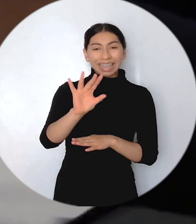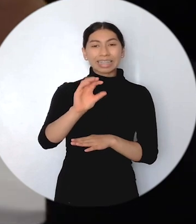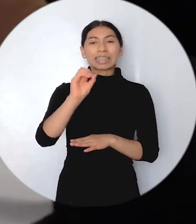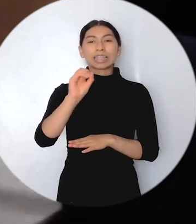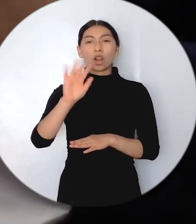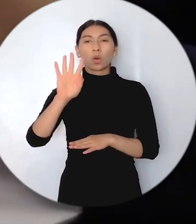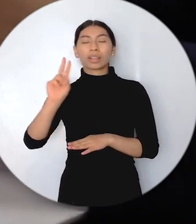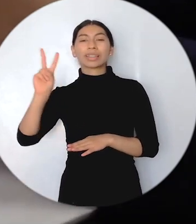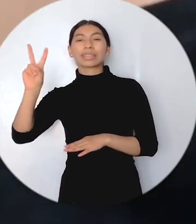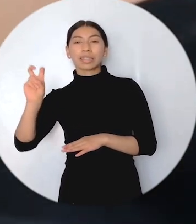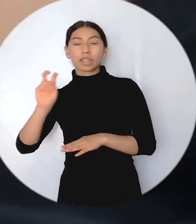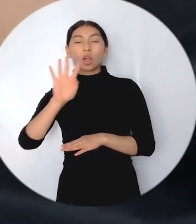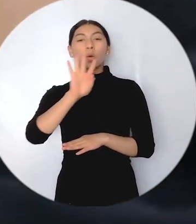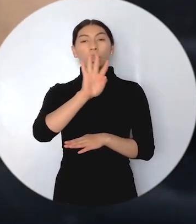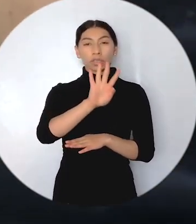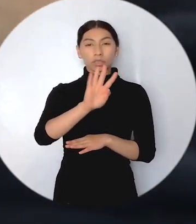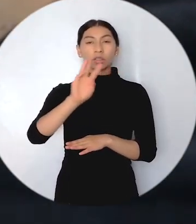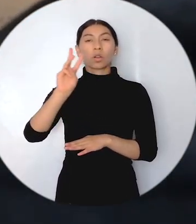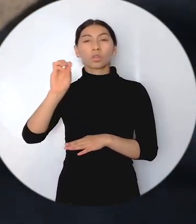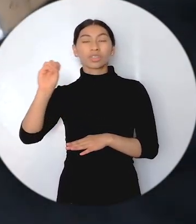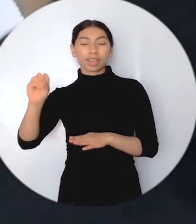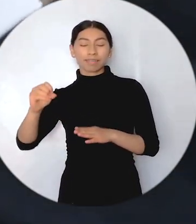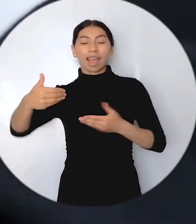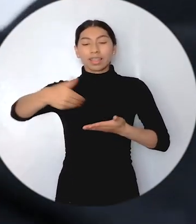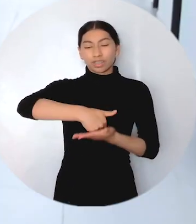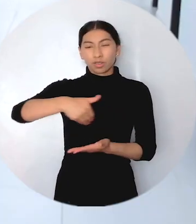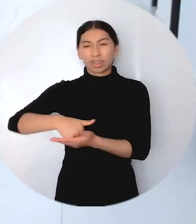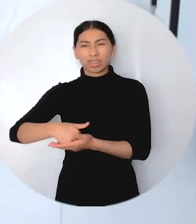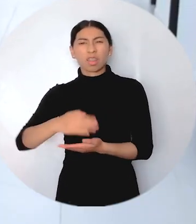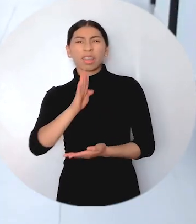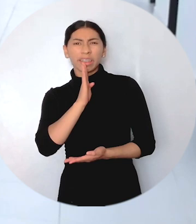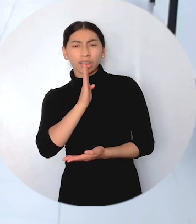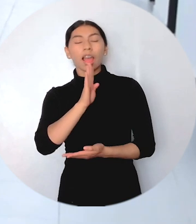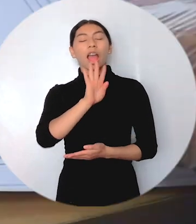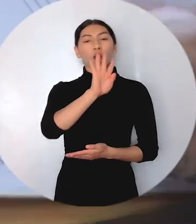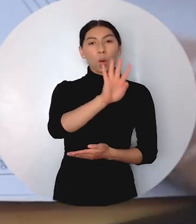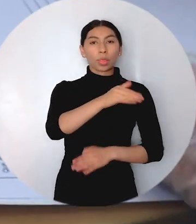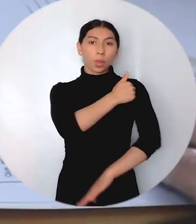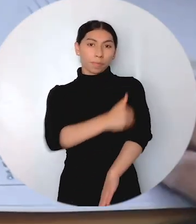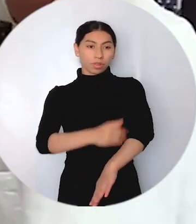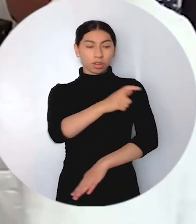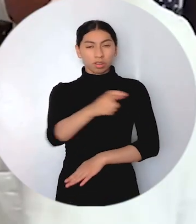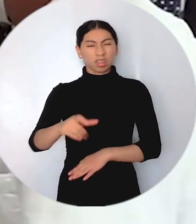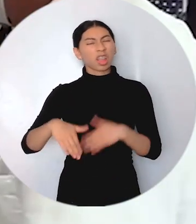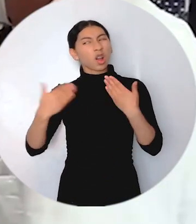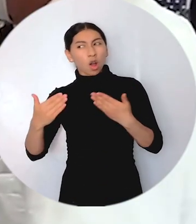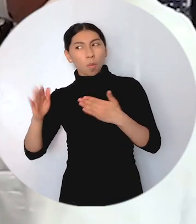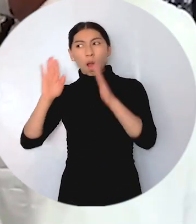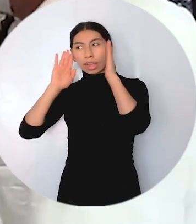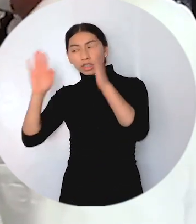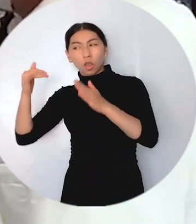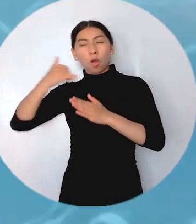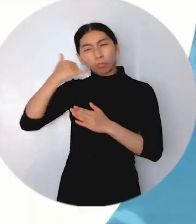millones 047 mil 480 solicitudes de más de 4 millones de personas, mediante los canales